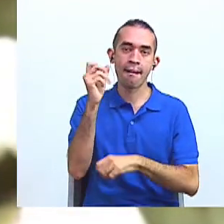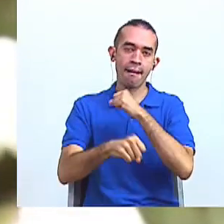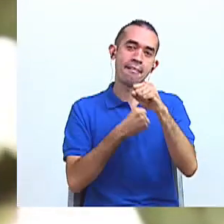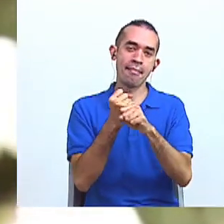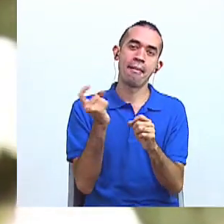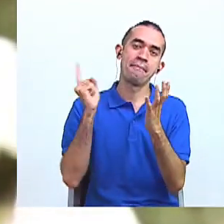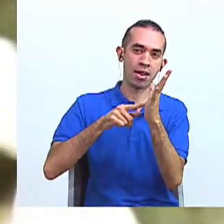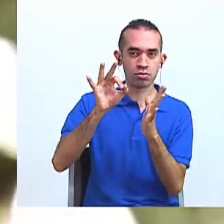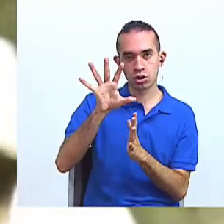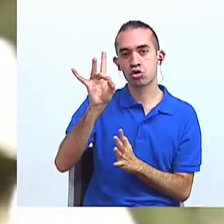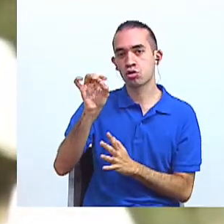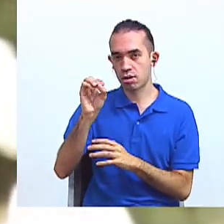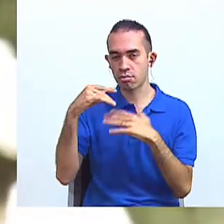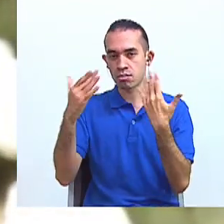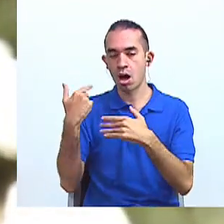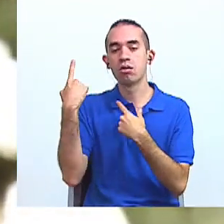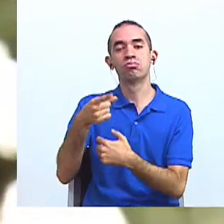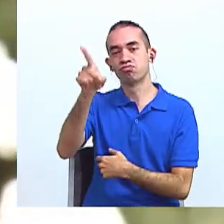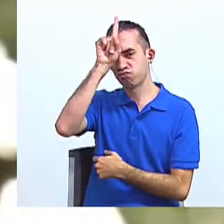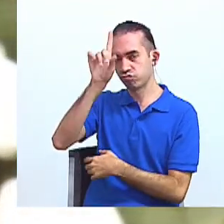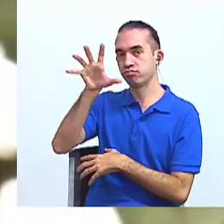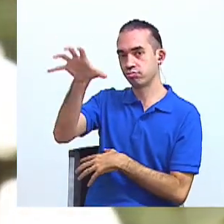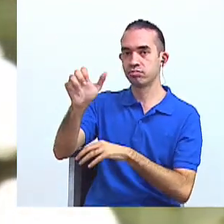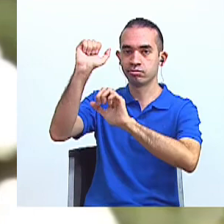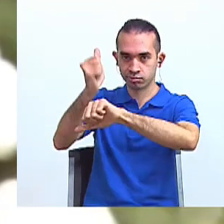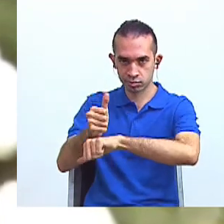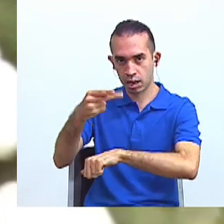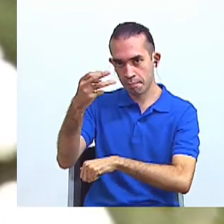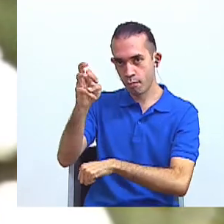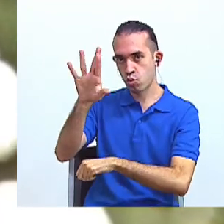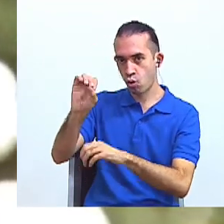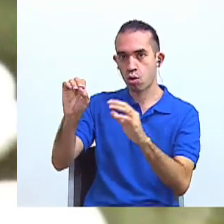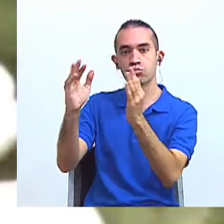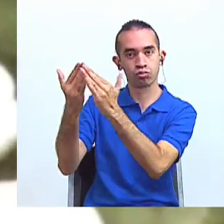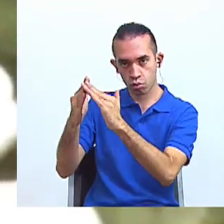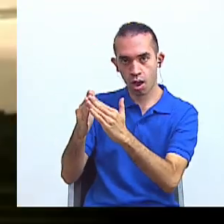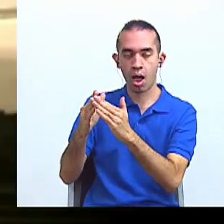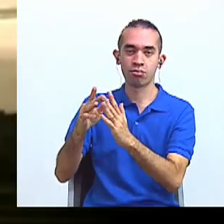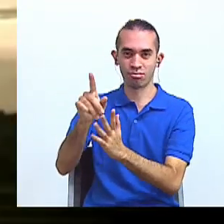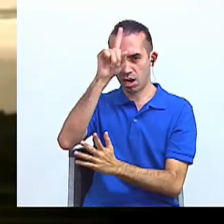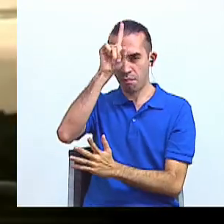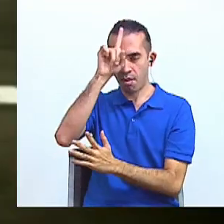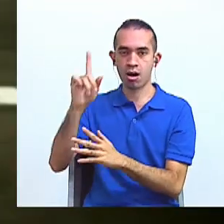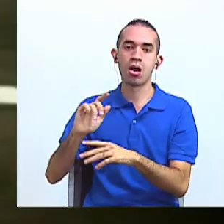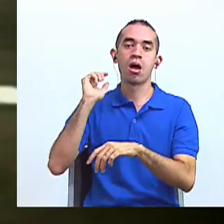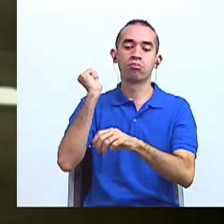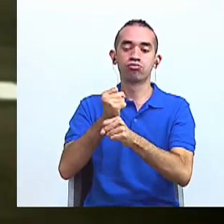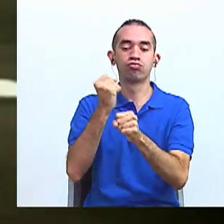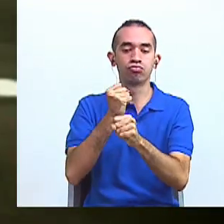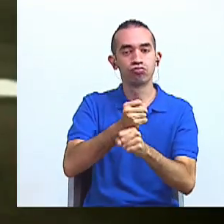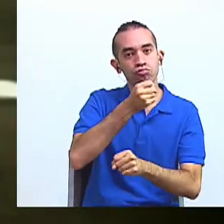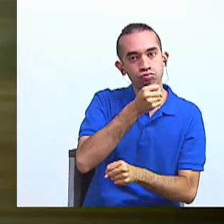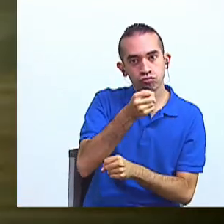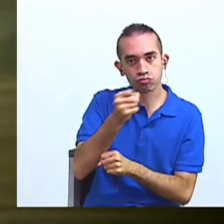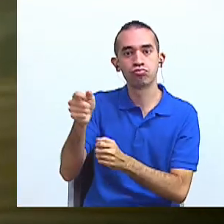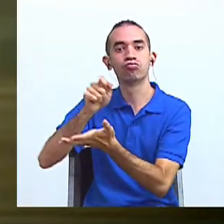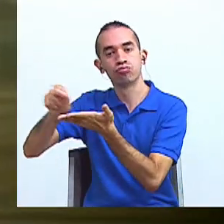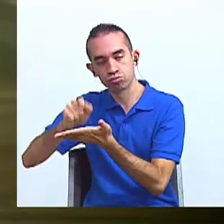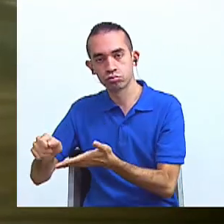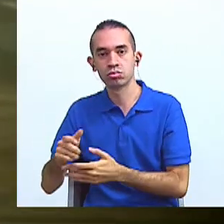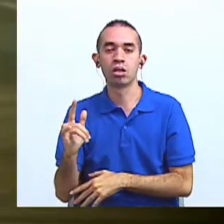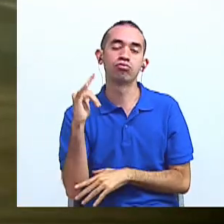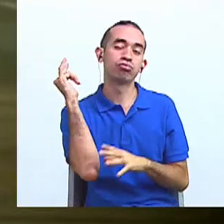se asentó en Hamburgo, Alemania, donde trabajó como escritor y periodista. Siempre fue un alma errante y viajera,